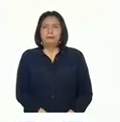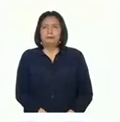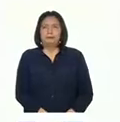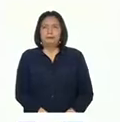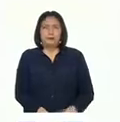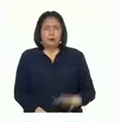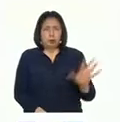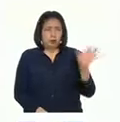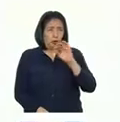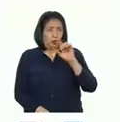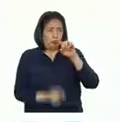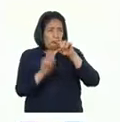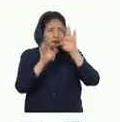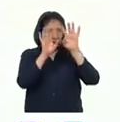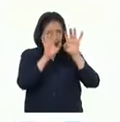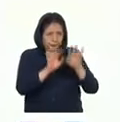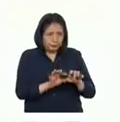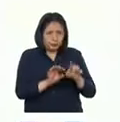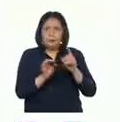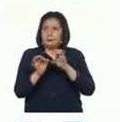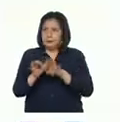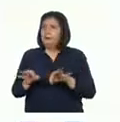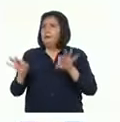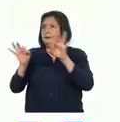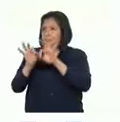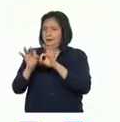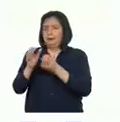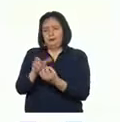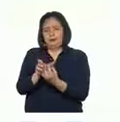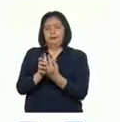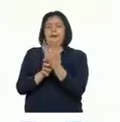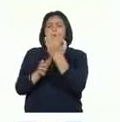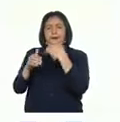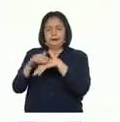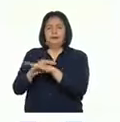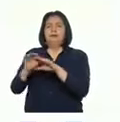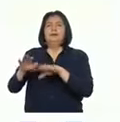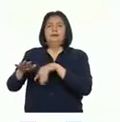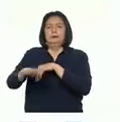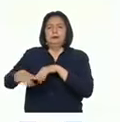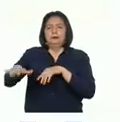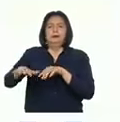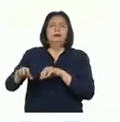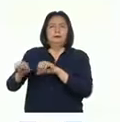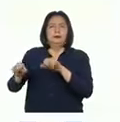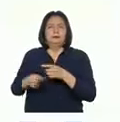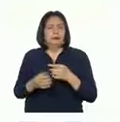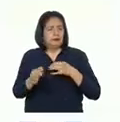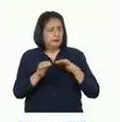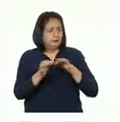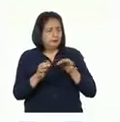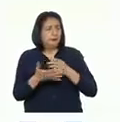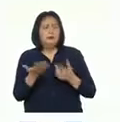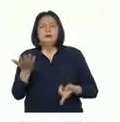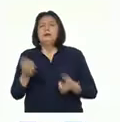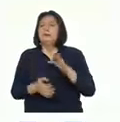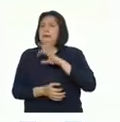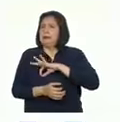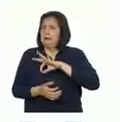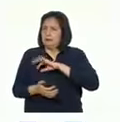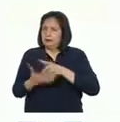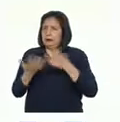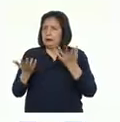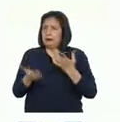Todo el párrafo trata sobre la importancia de las plantas en el ecosistema y se mencionan sus beneficios,